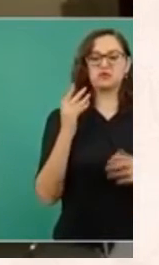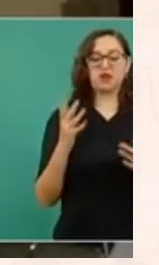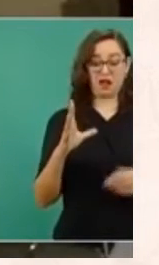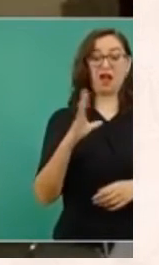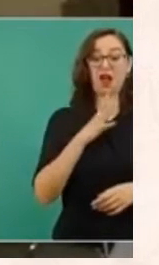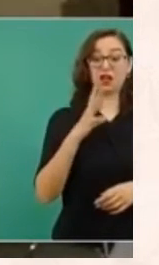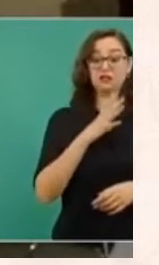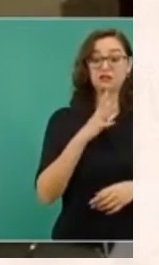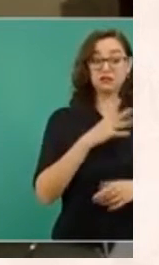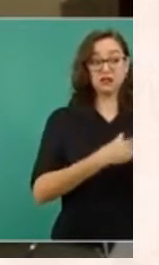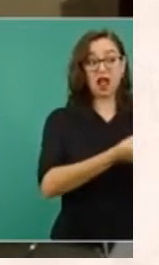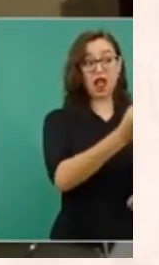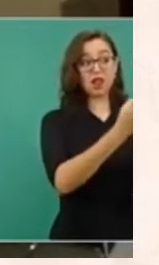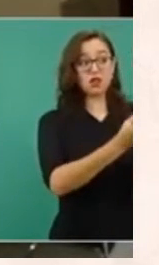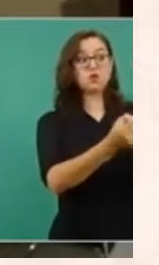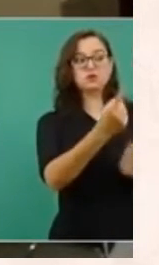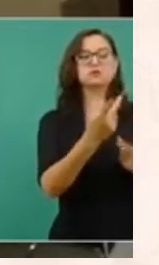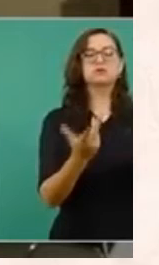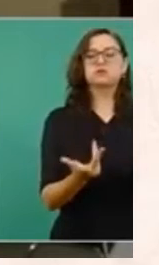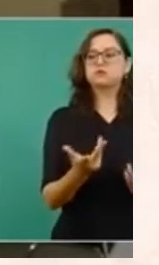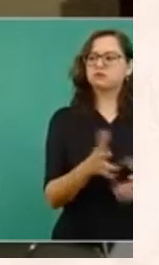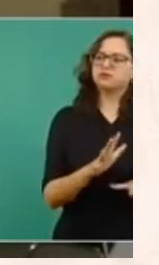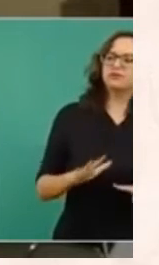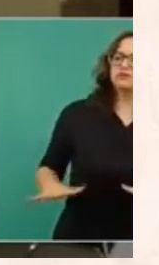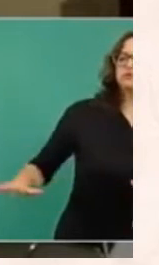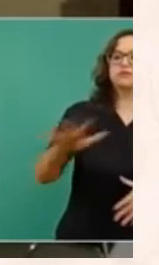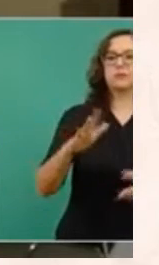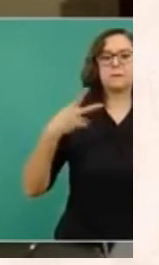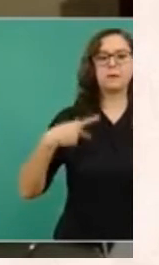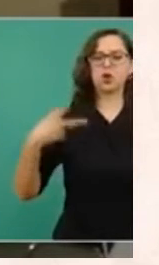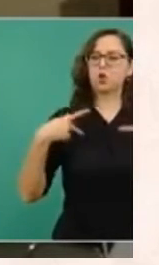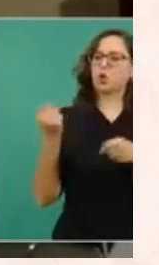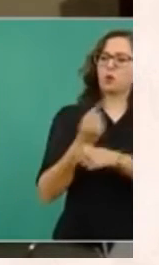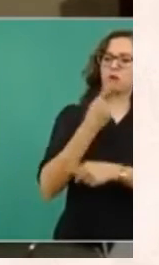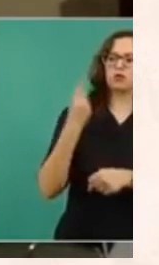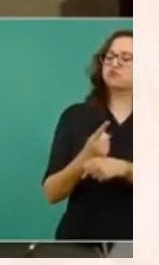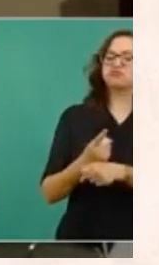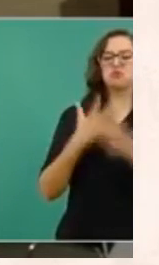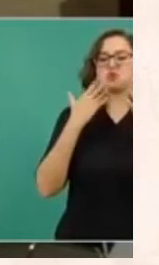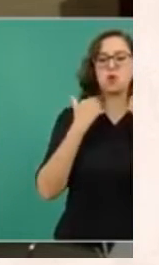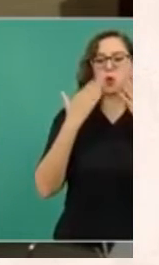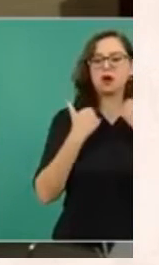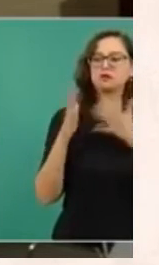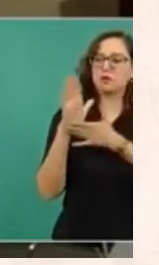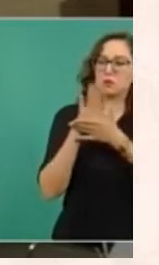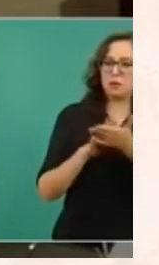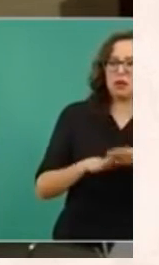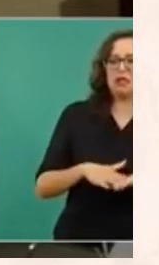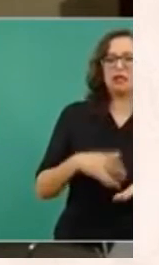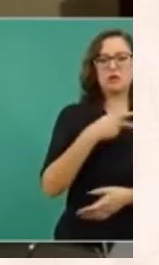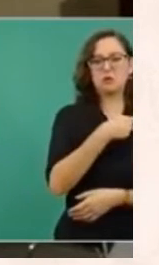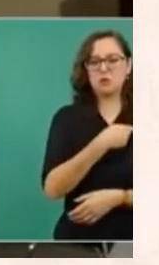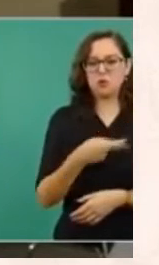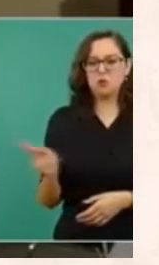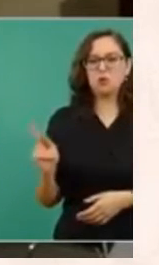seguido hacia las personas que tienen menos oportunidades, que incluso hasta satanizan los